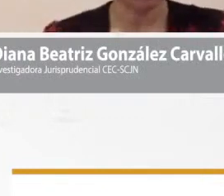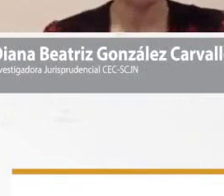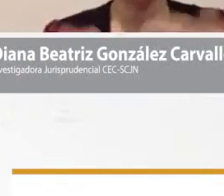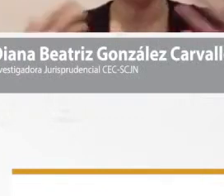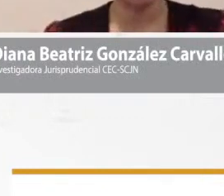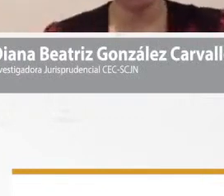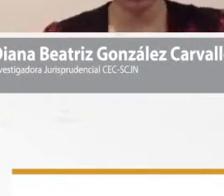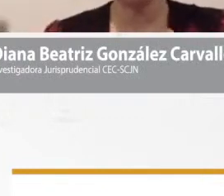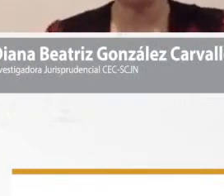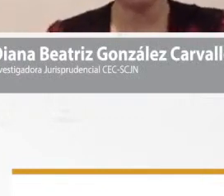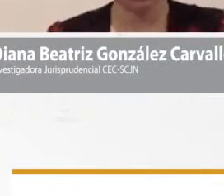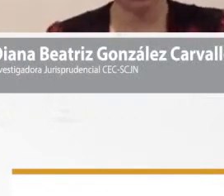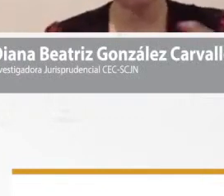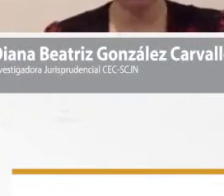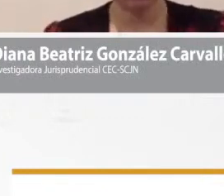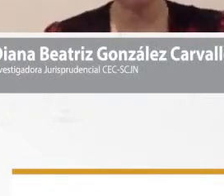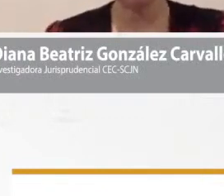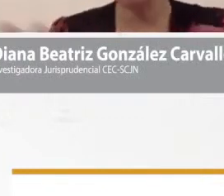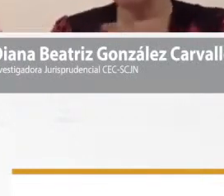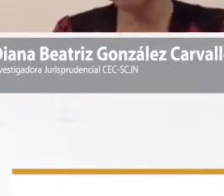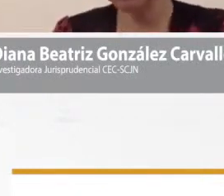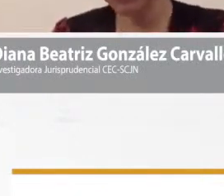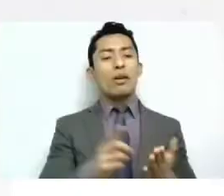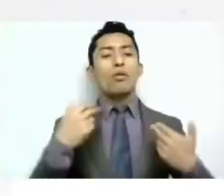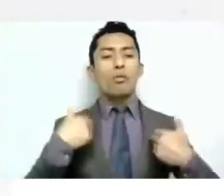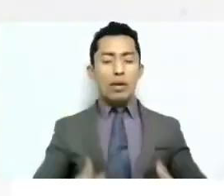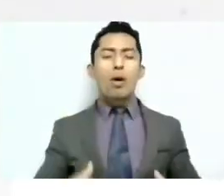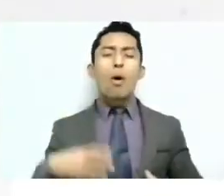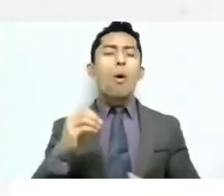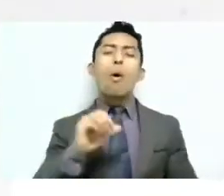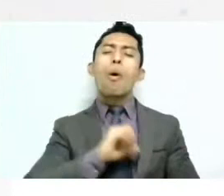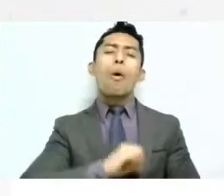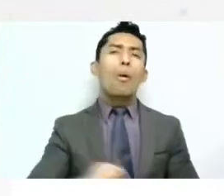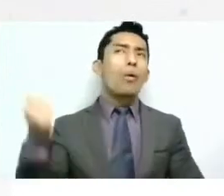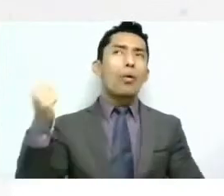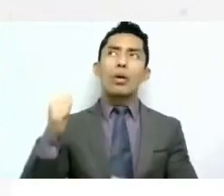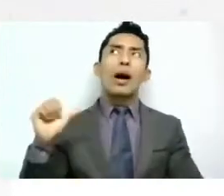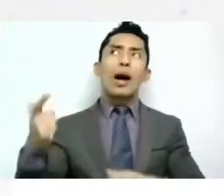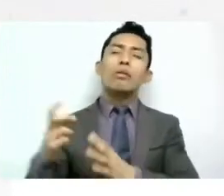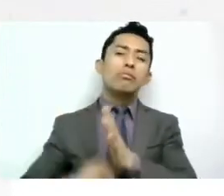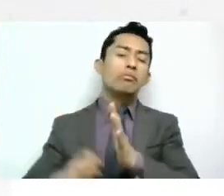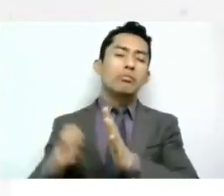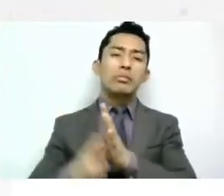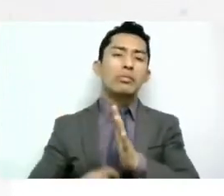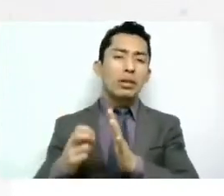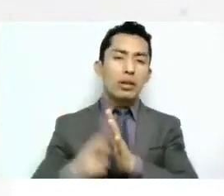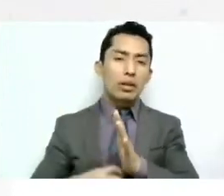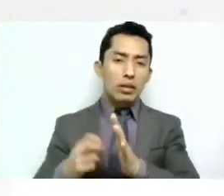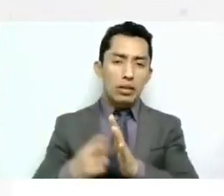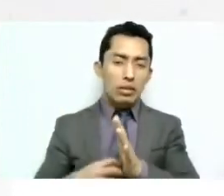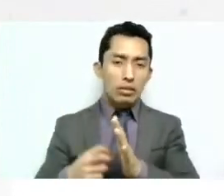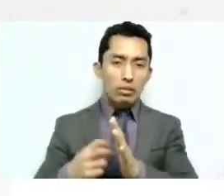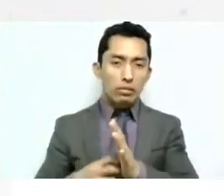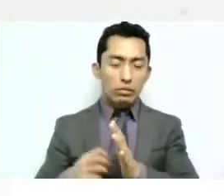un impacto de la reforma de derechos humanos o de otros eventos no sé de la idea de interés superior del menor